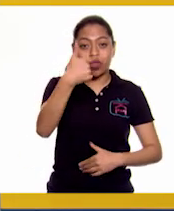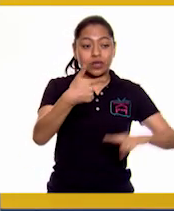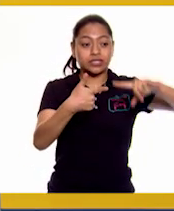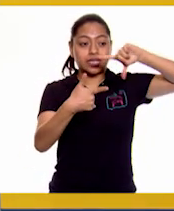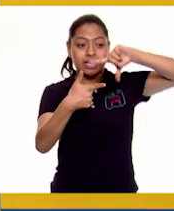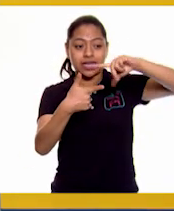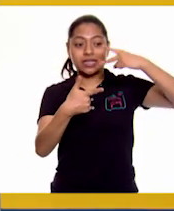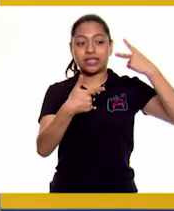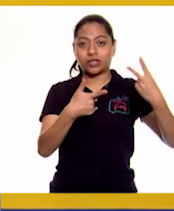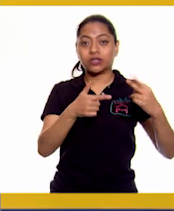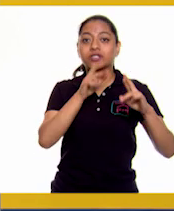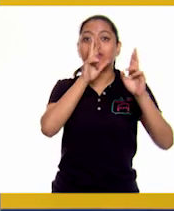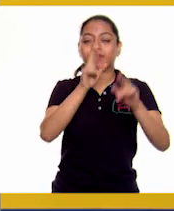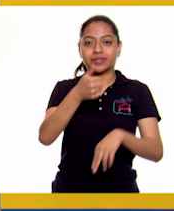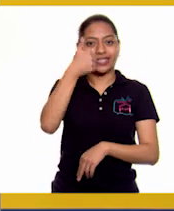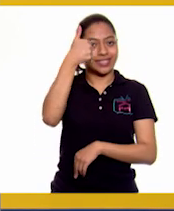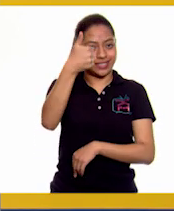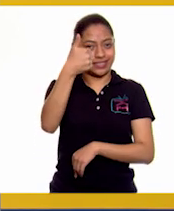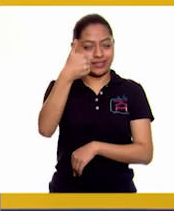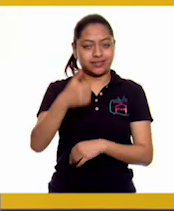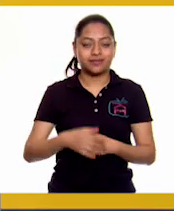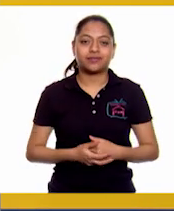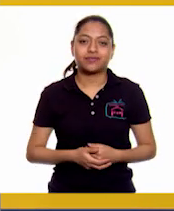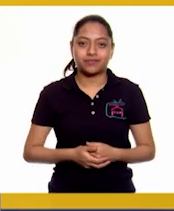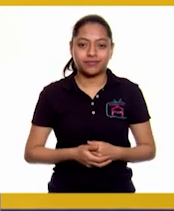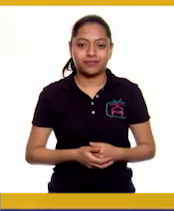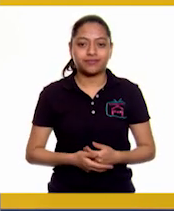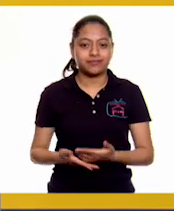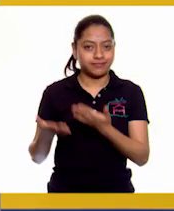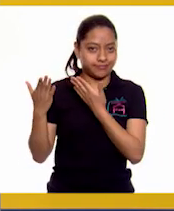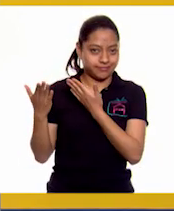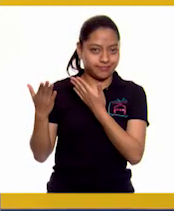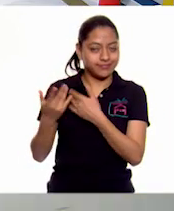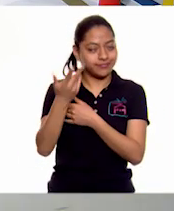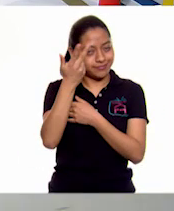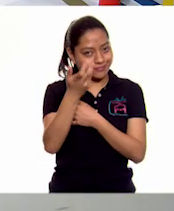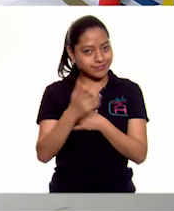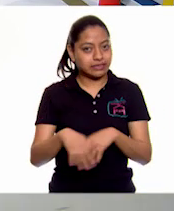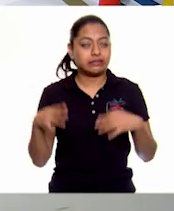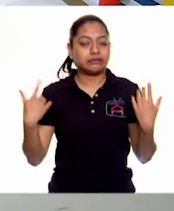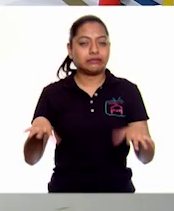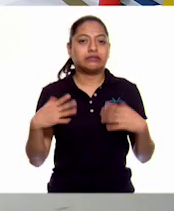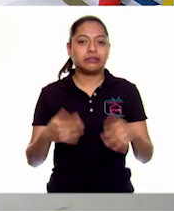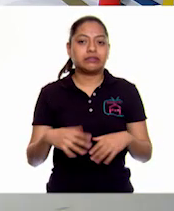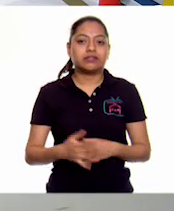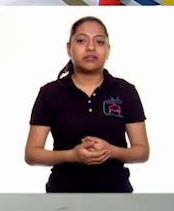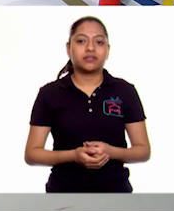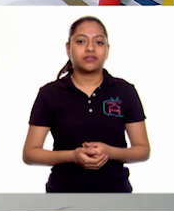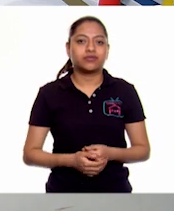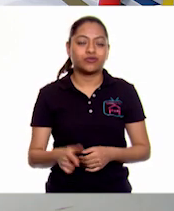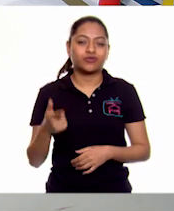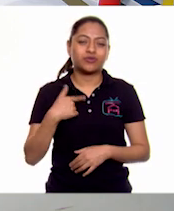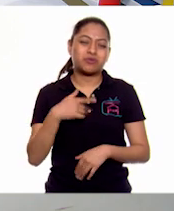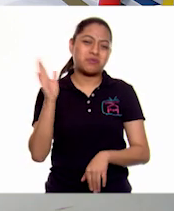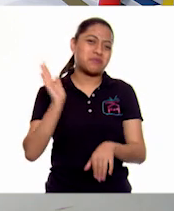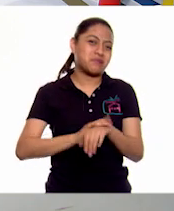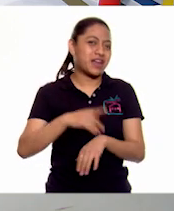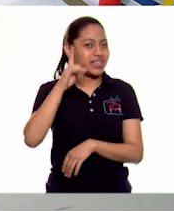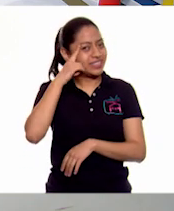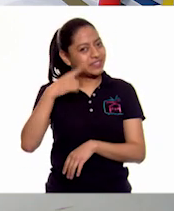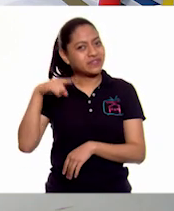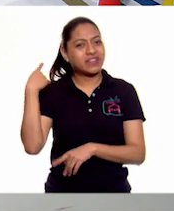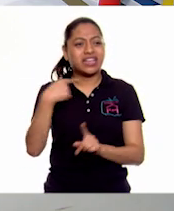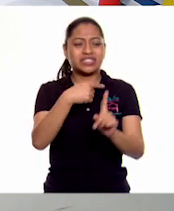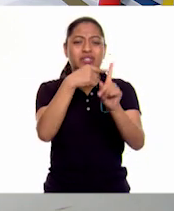son seis y son números enteros. Ajá. Ajá. Ajá. Ay, maestro, a mí se me hubiera hecho más fácil hacer la suma de